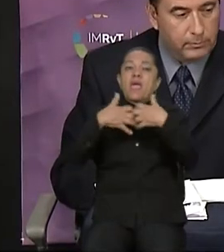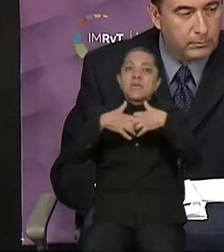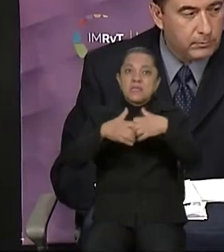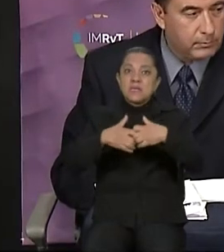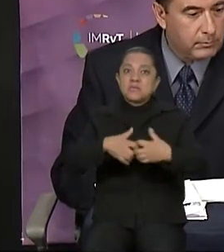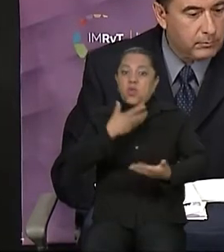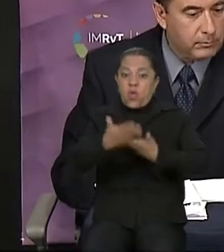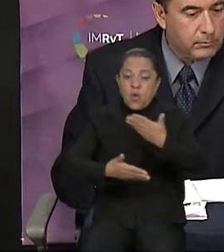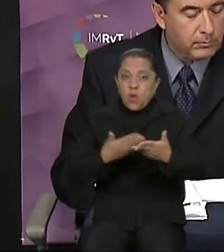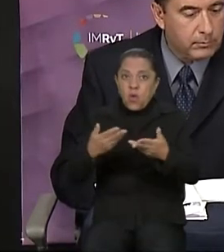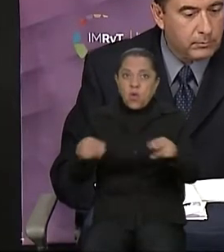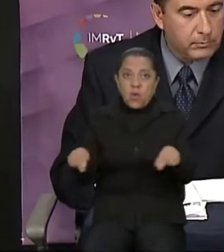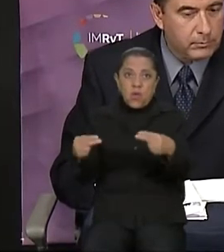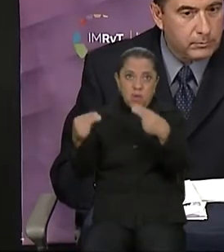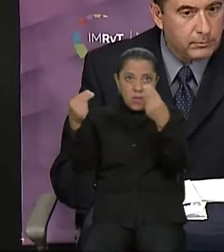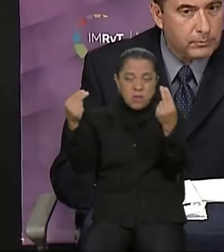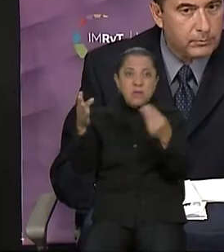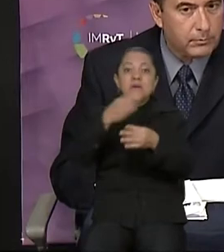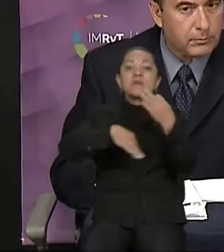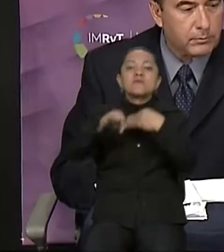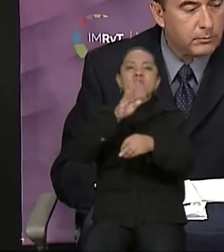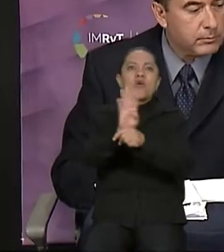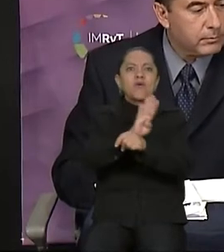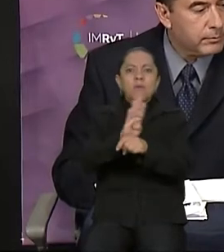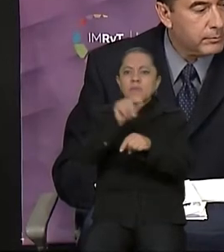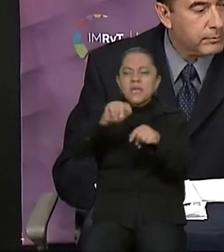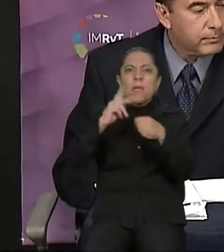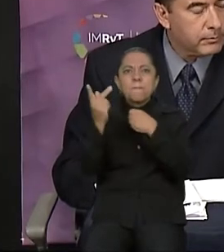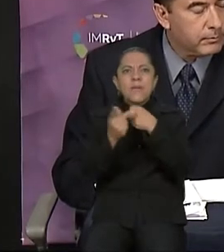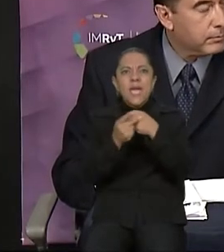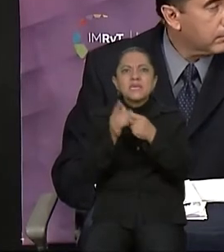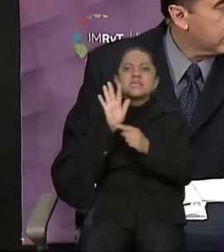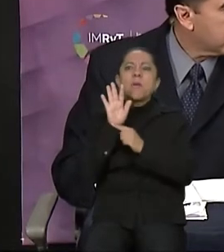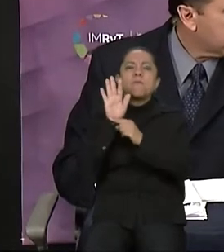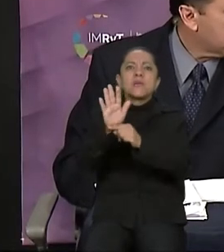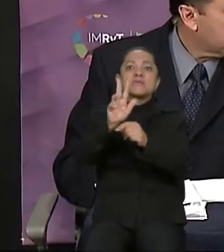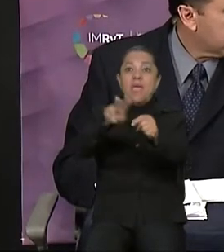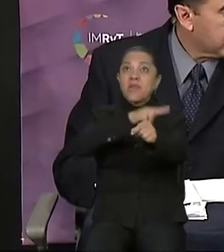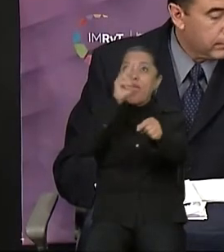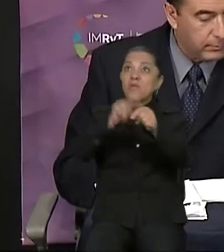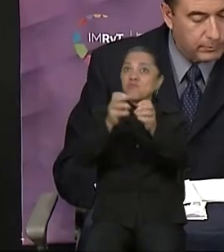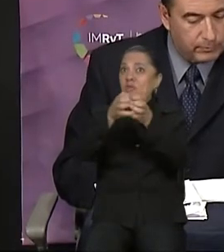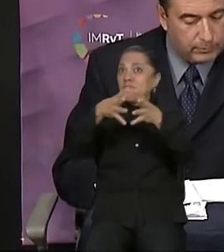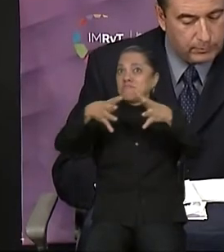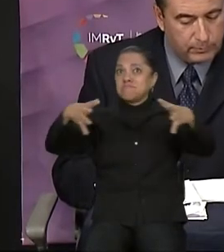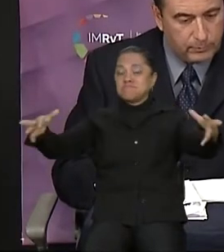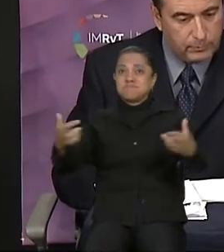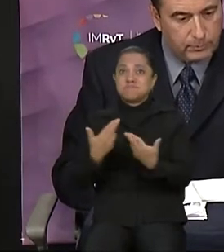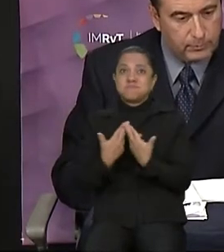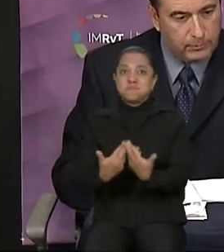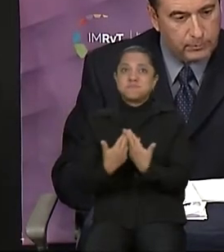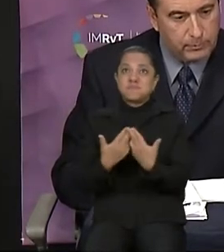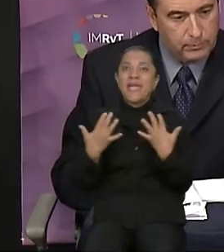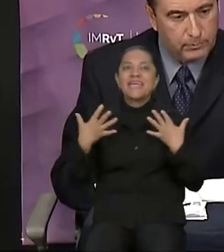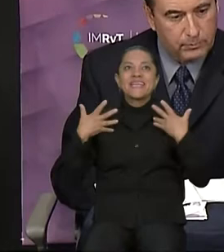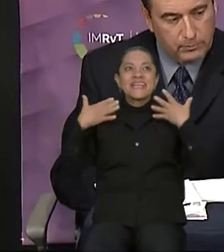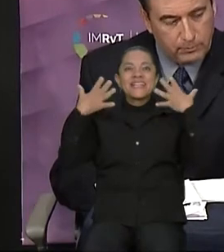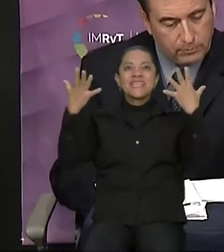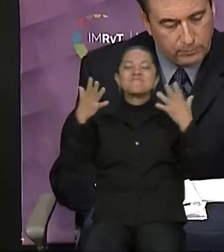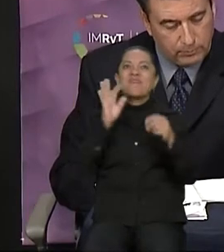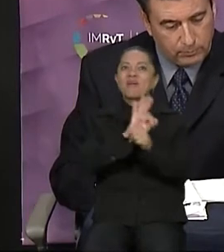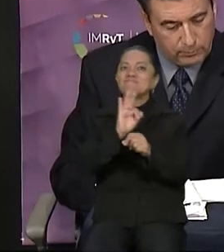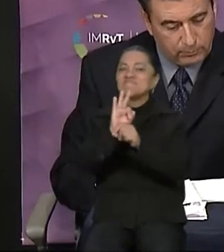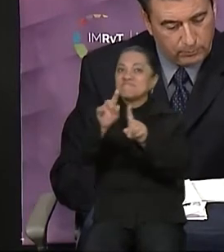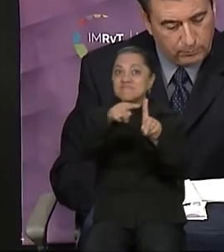principal mercado de bienes en el país, la presencia de recursos naturales abundantes y un clima favorable, así como importantes centros de